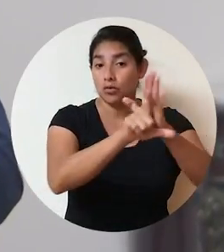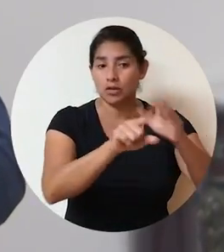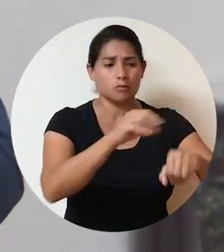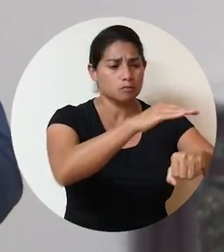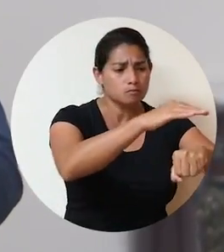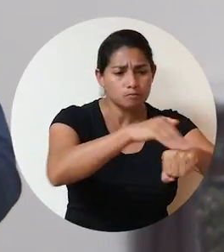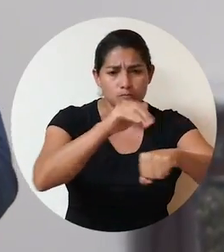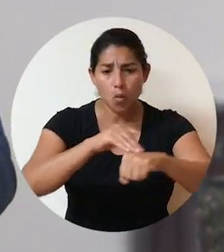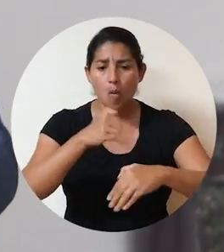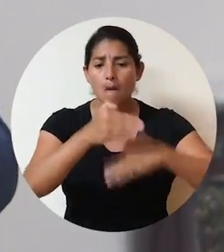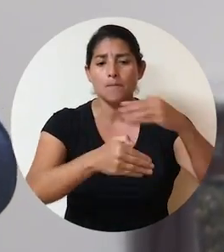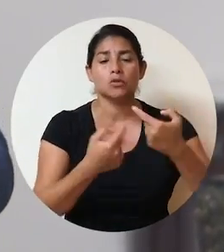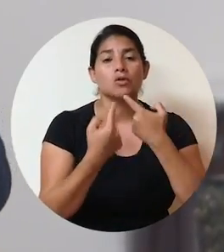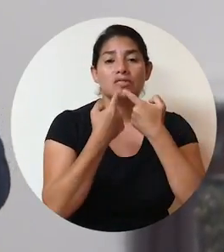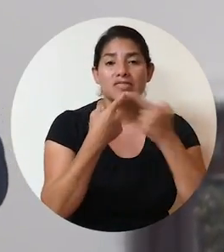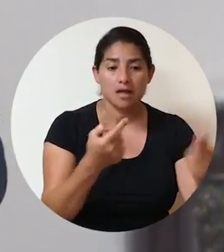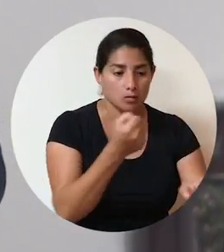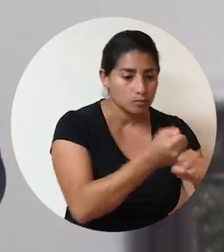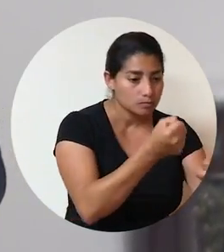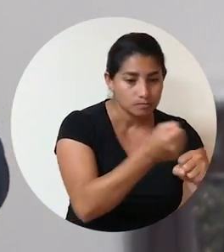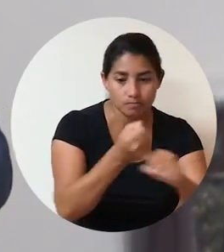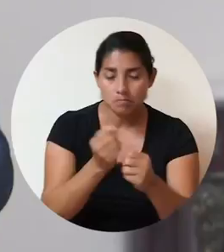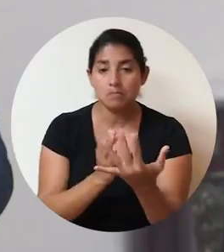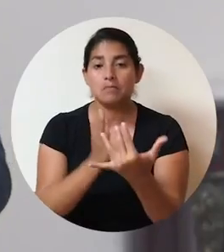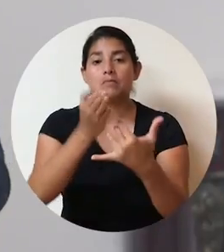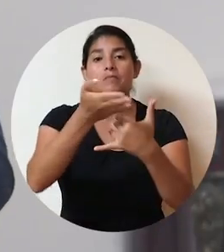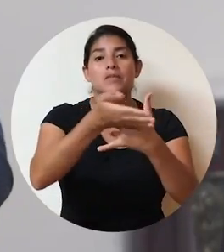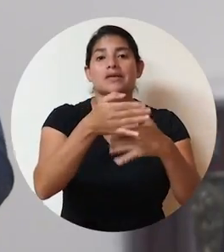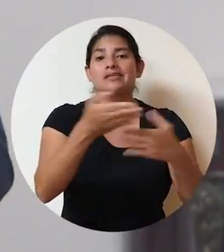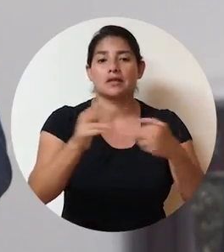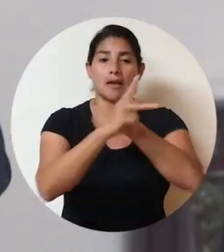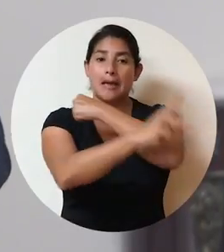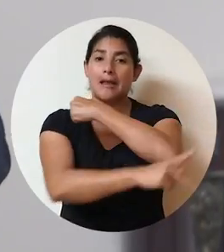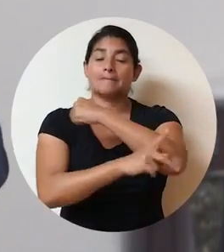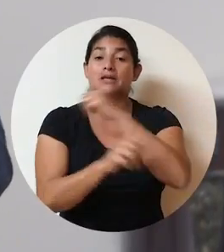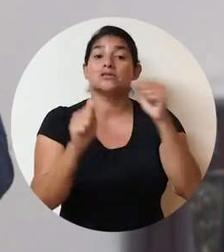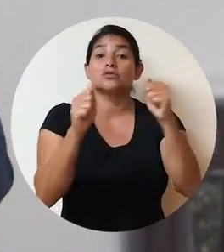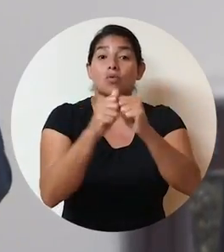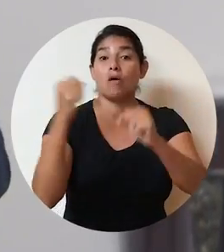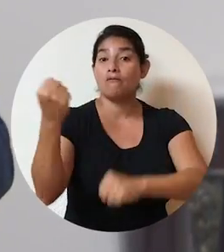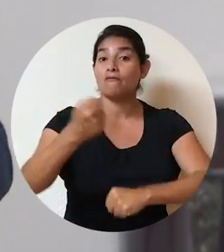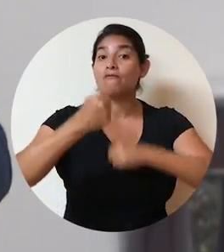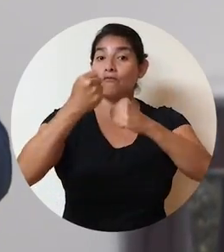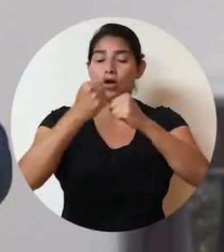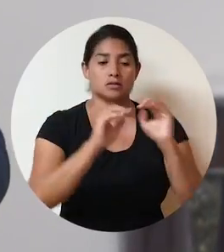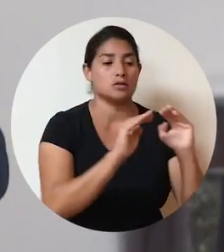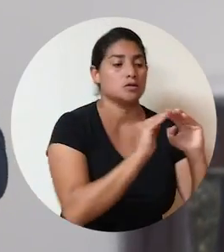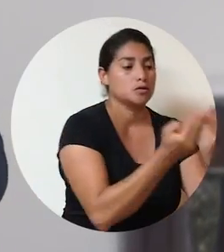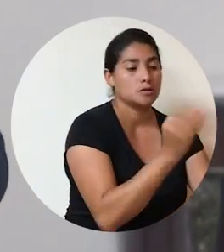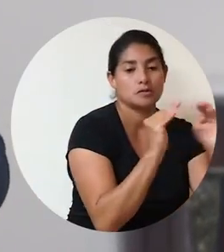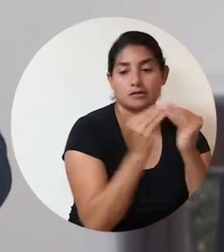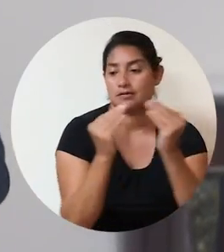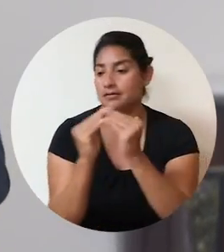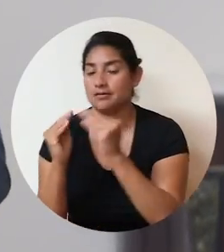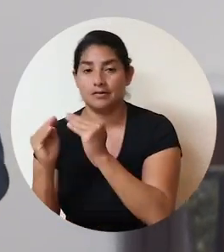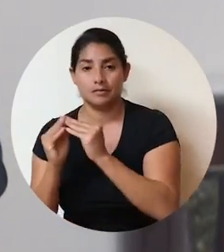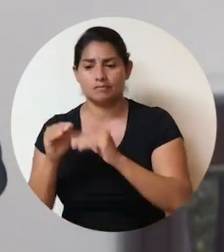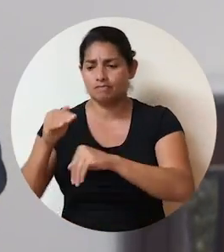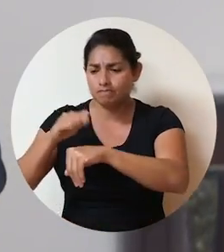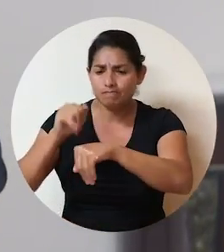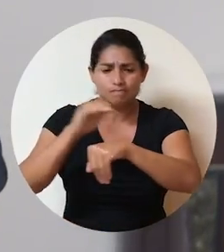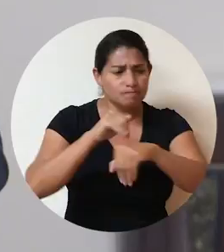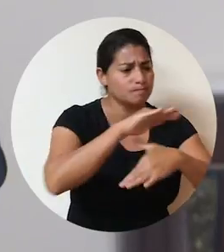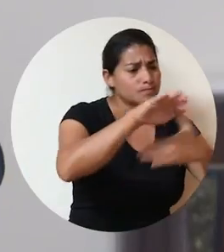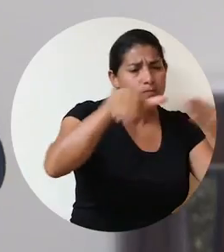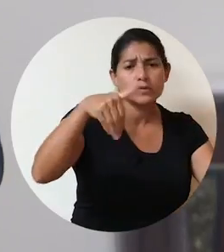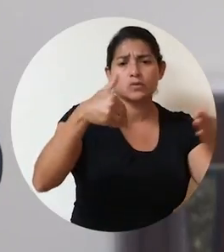convocará también a un proceso de diálogo y trabajo a través del país con las fuerzas vivas de las comunidades.